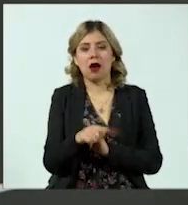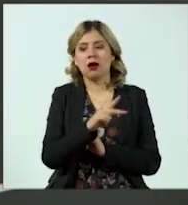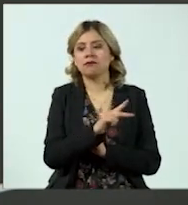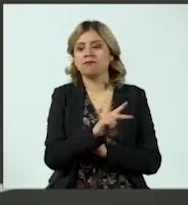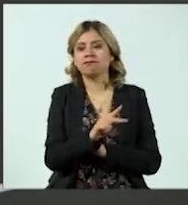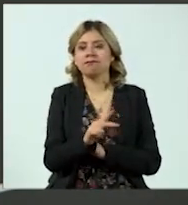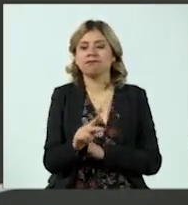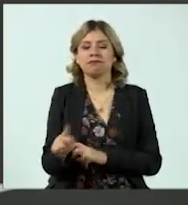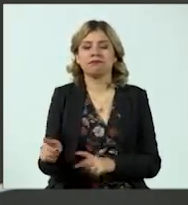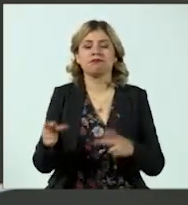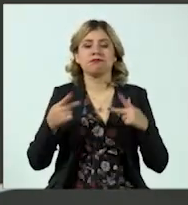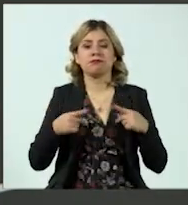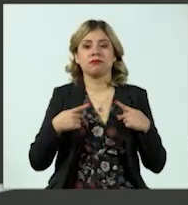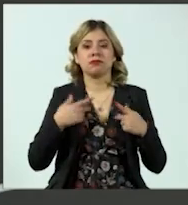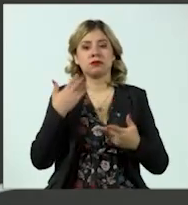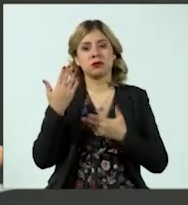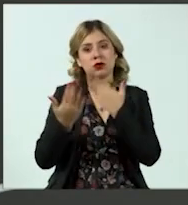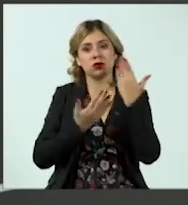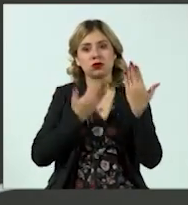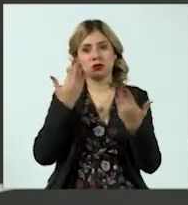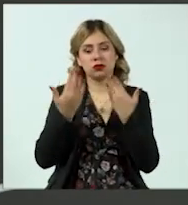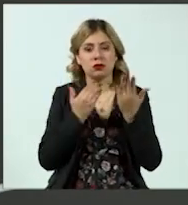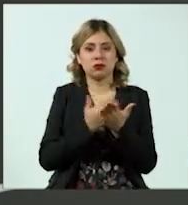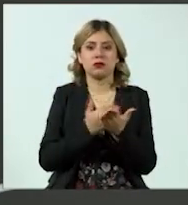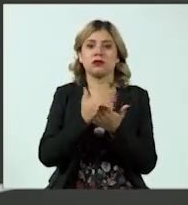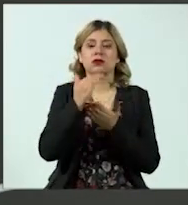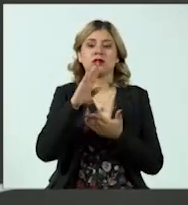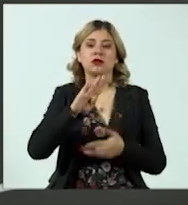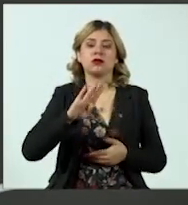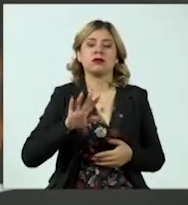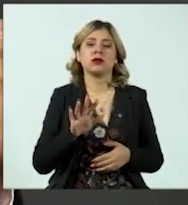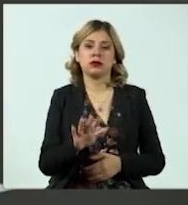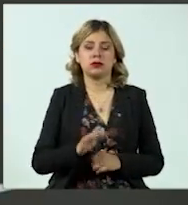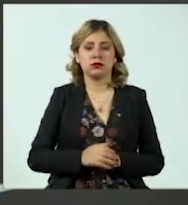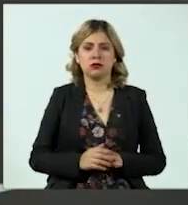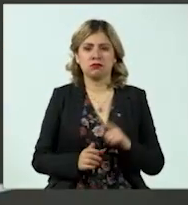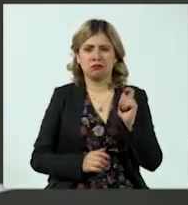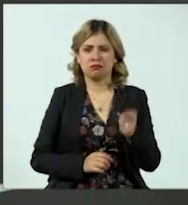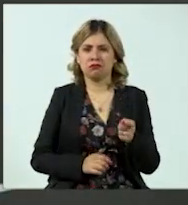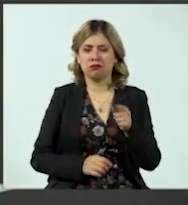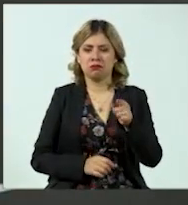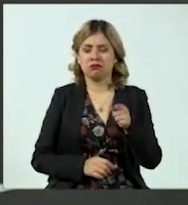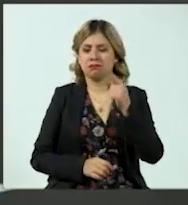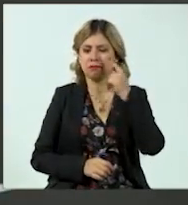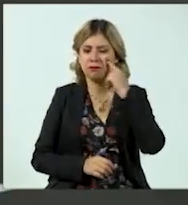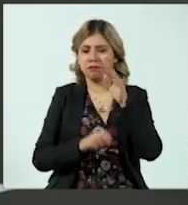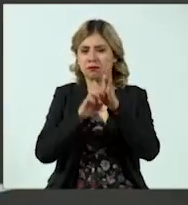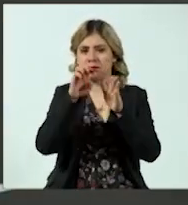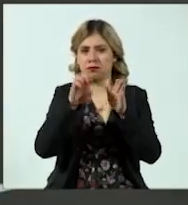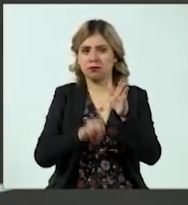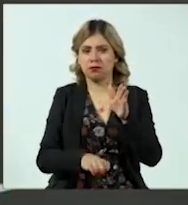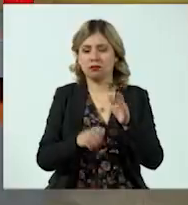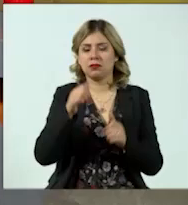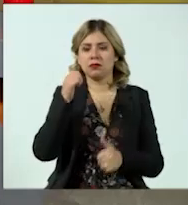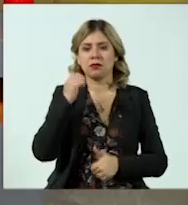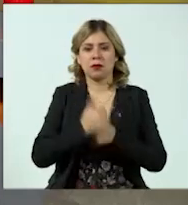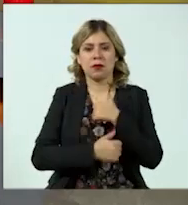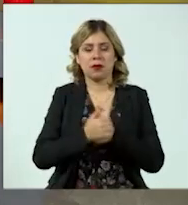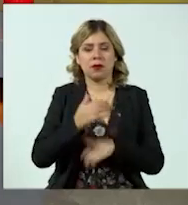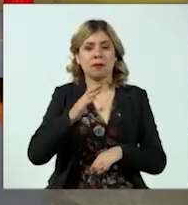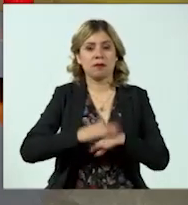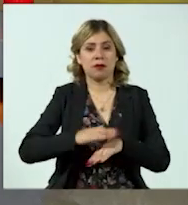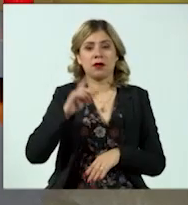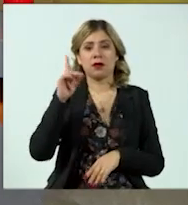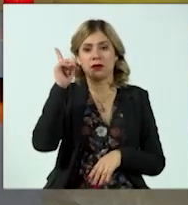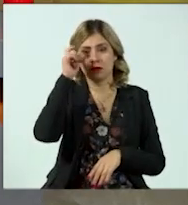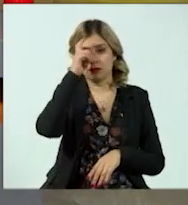estudiantes o aspirantes que tienen arriba de 95%. Es decir, te lo pongo como ejemplo porque es una de las carreras más competitivas